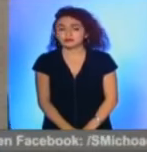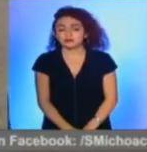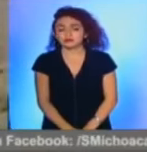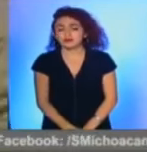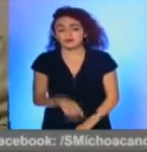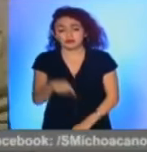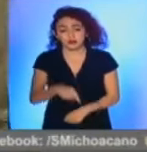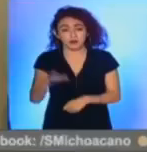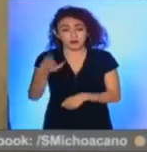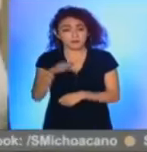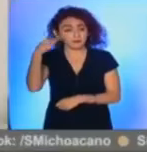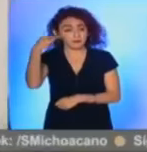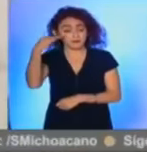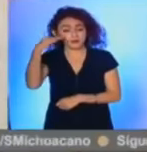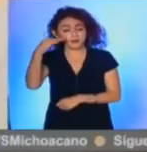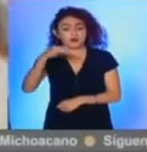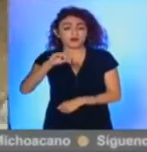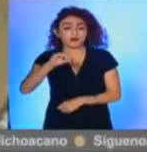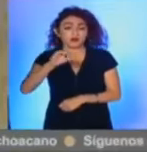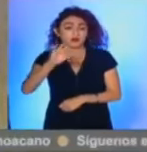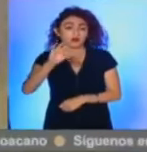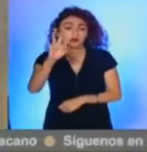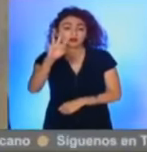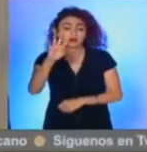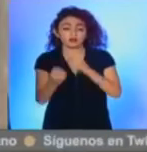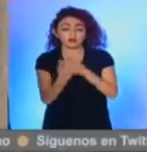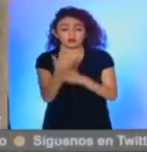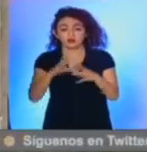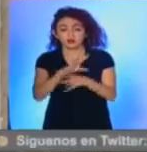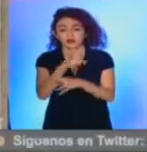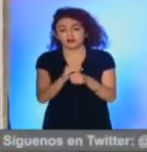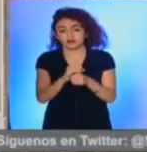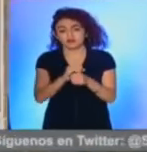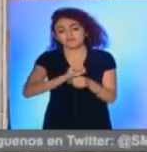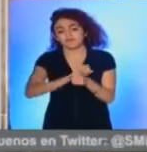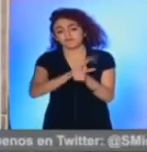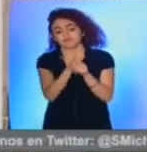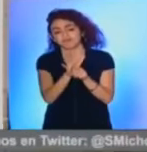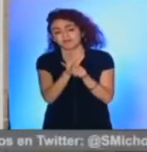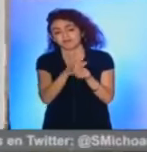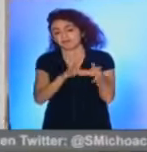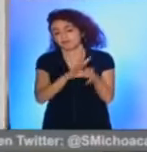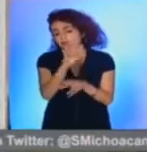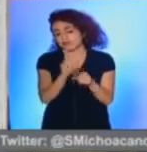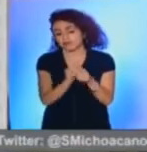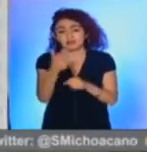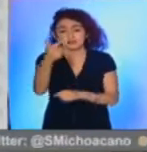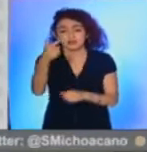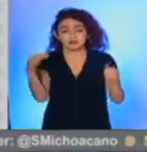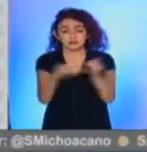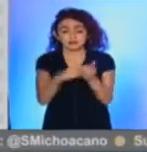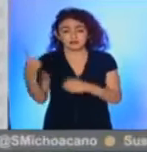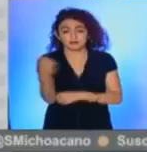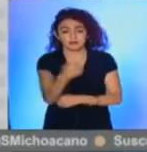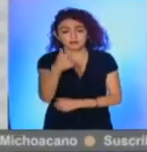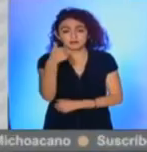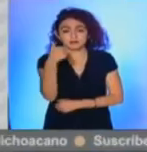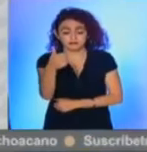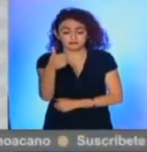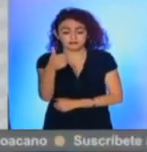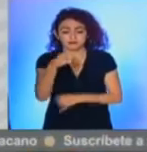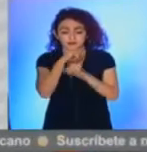Este miércoles, Morelia registró otros 44 casos de COVID-19 y eleva los contagios a 7.106,